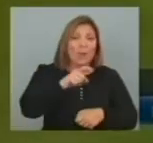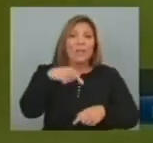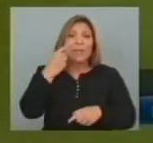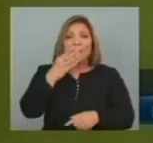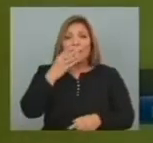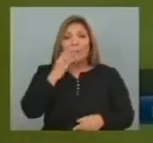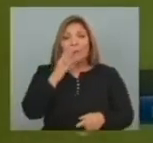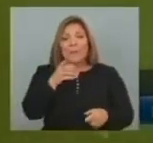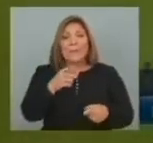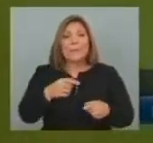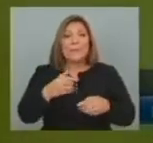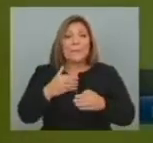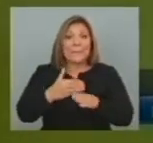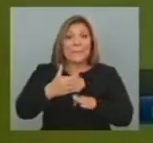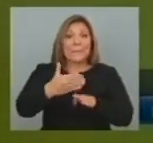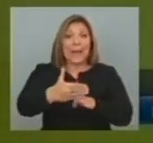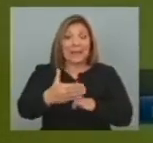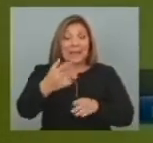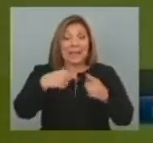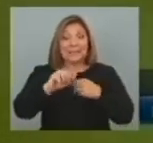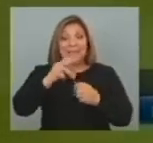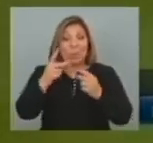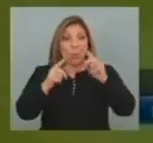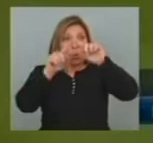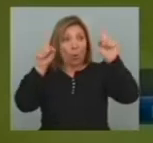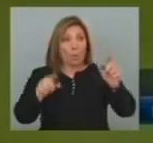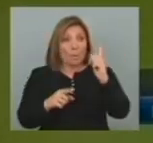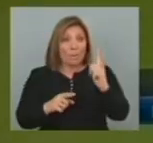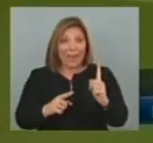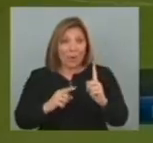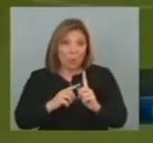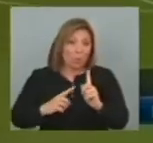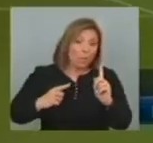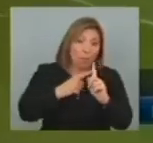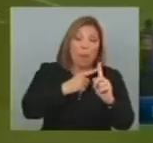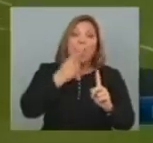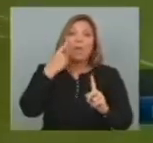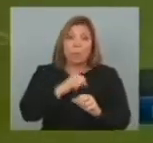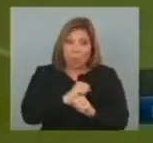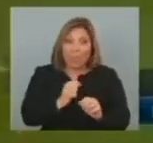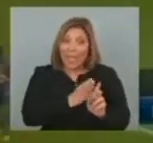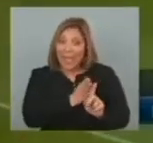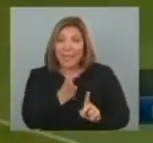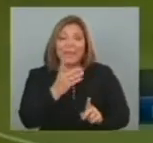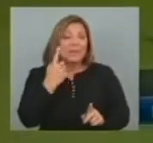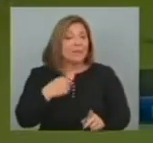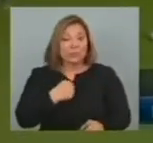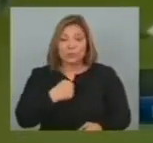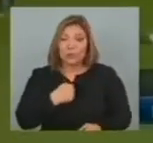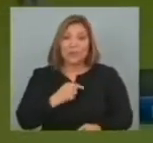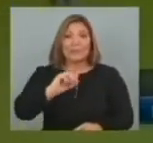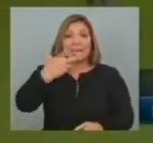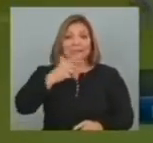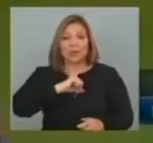pivot Se lleva la marca Boateng Cae solo En el segundo palo La podía haber pasado Tenía esa posibilidad Prefiere jugársela él Marca el